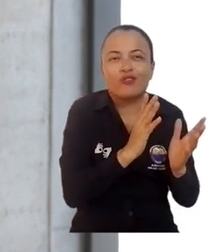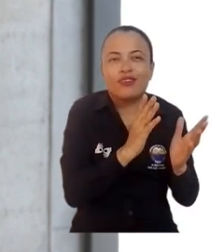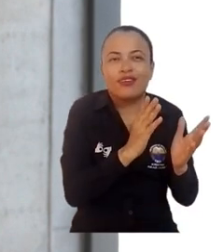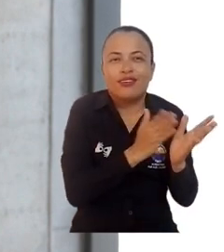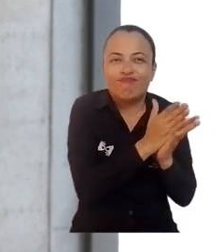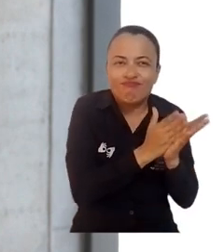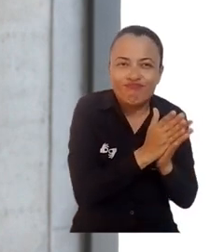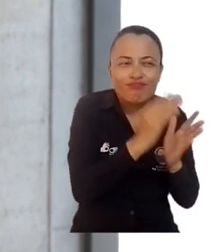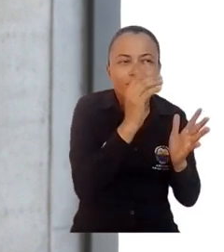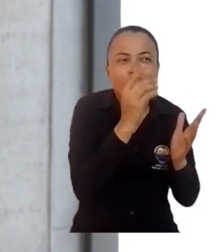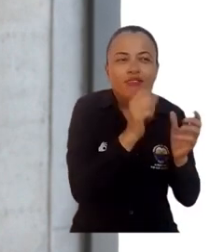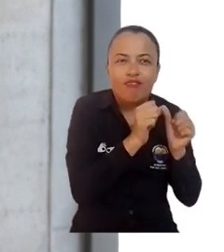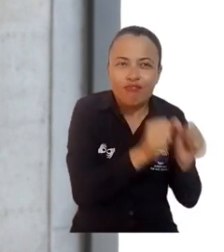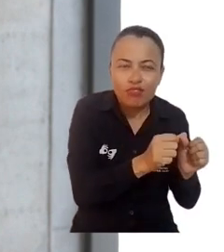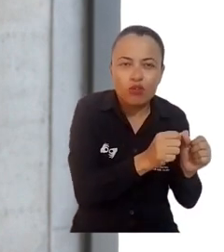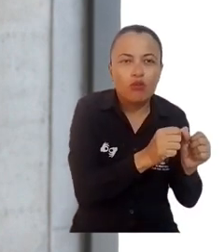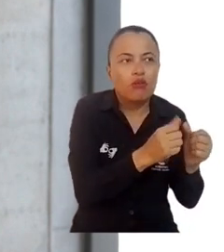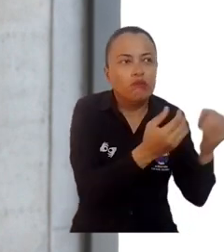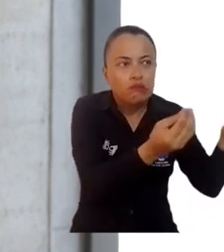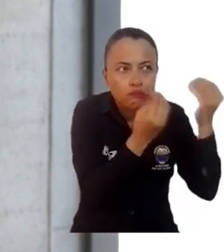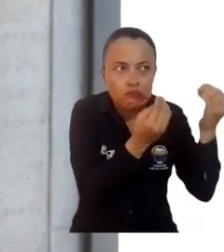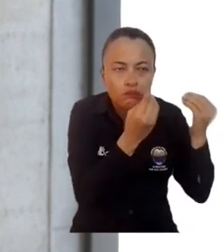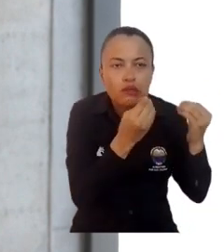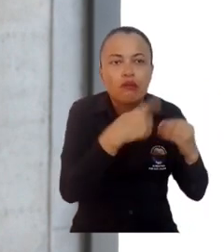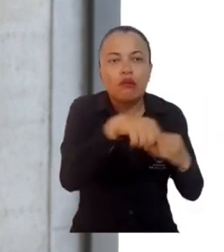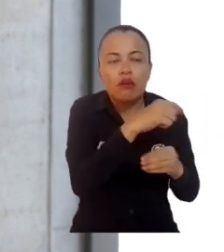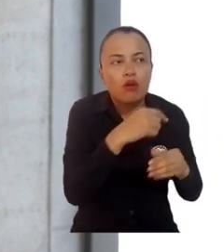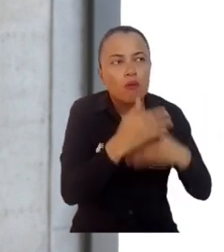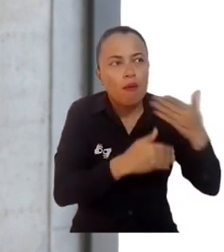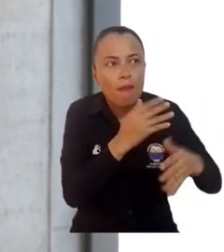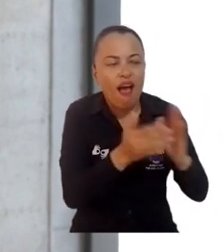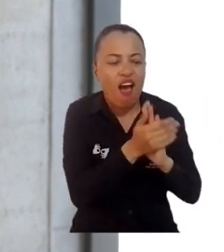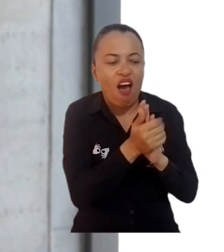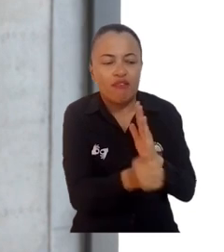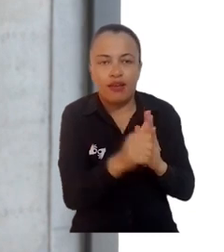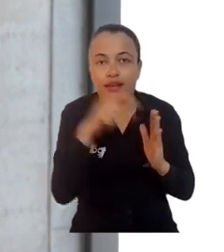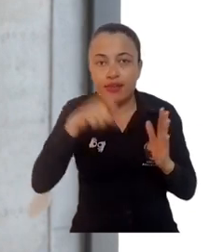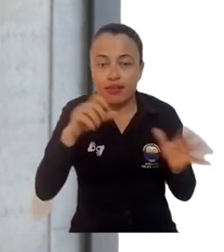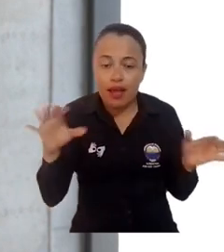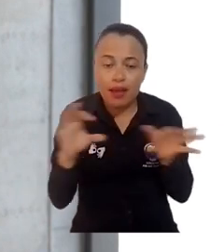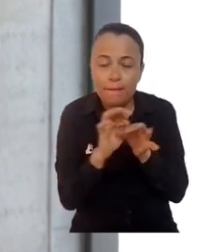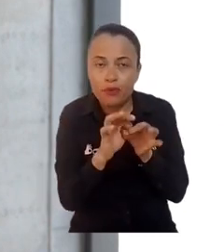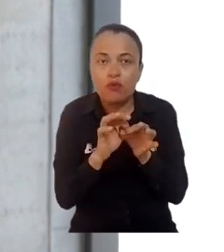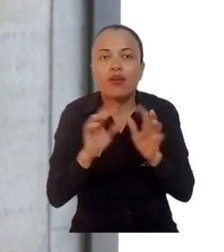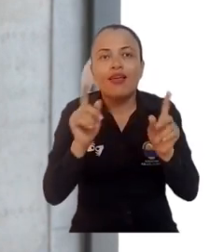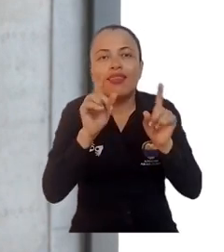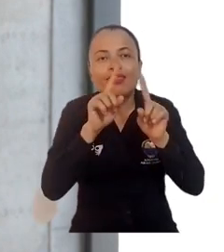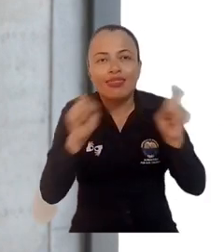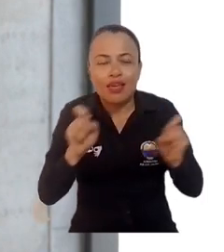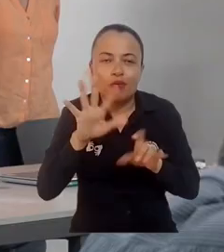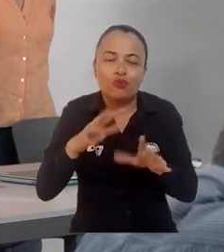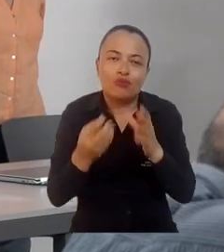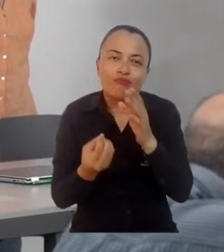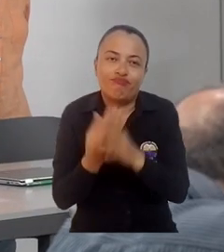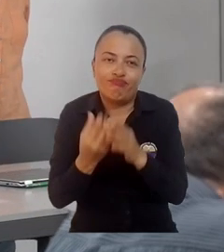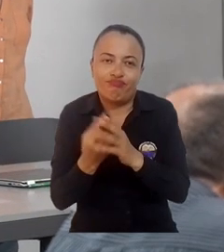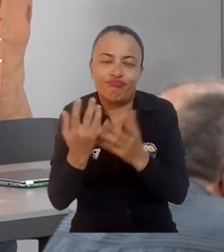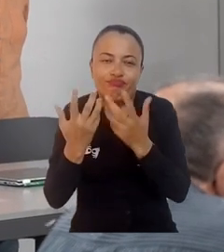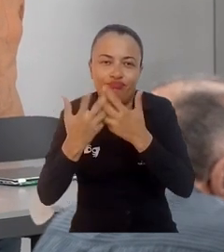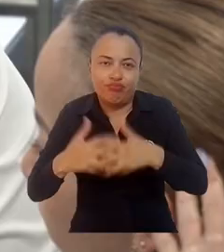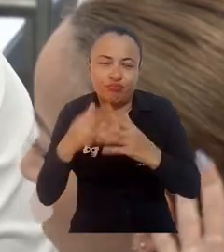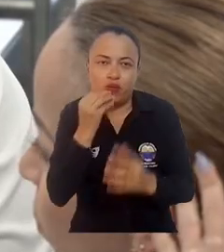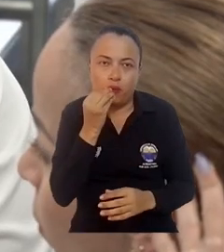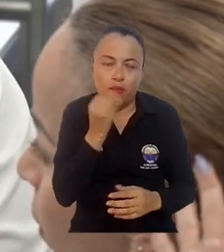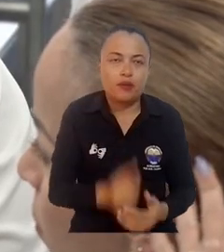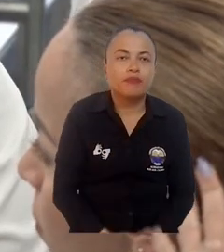los docentes de tiempo completo para el desarrollo de todas esas habilidades que necesitan y que van a enfrentarse en la industria. El encuentro